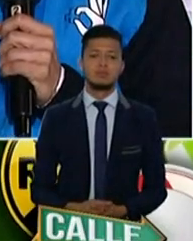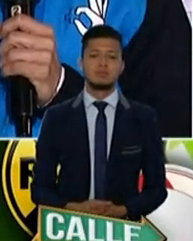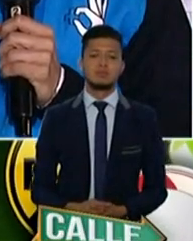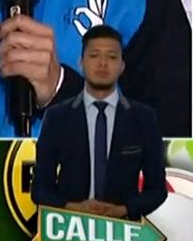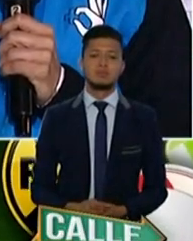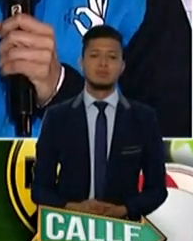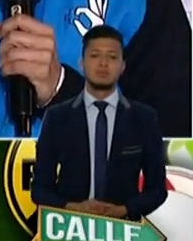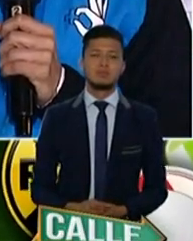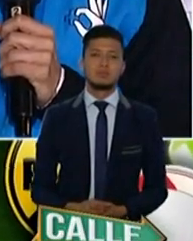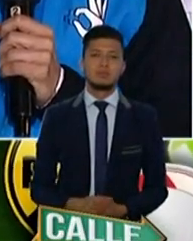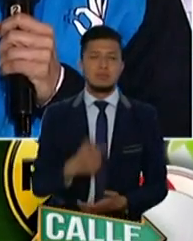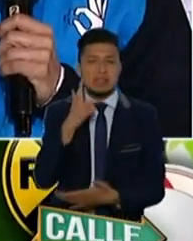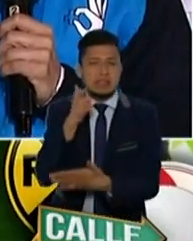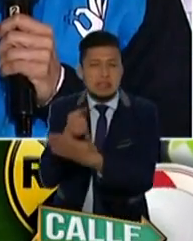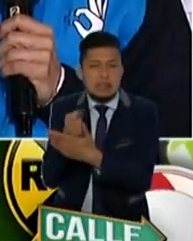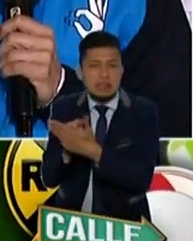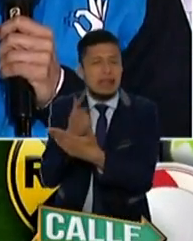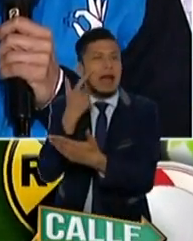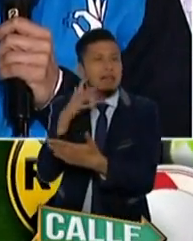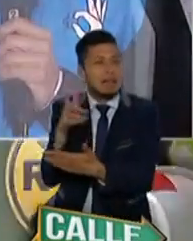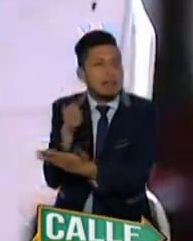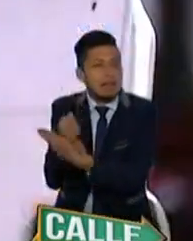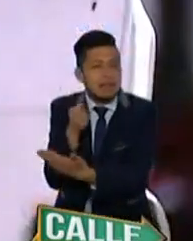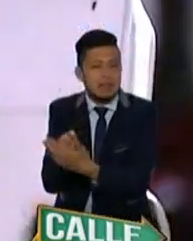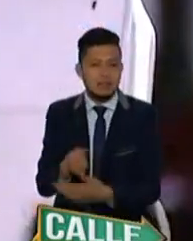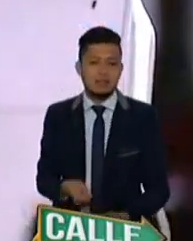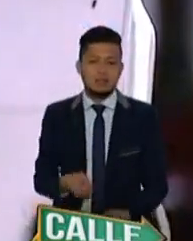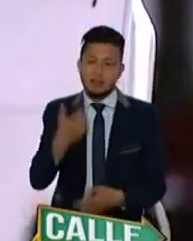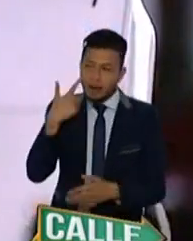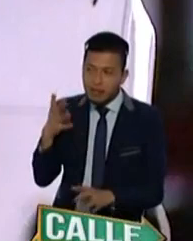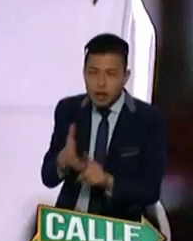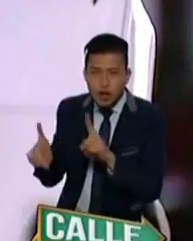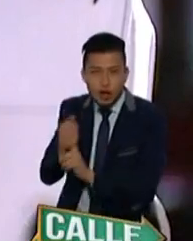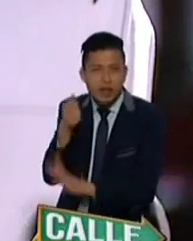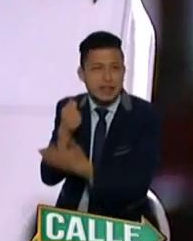A ver, un último ensayo, un último ensayo. Vamos a ver si lo logramos.